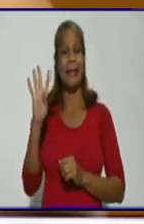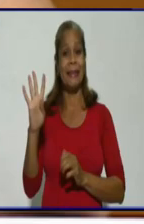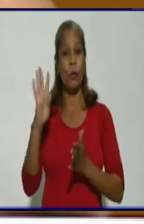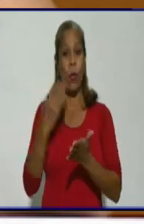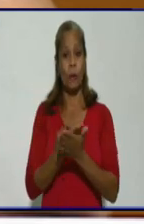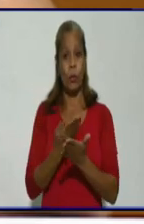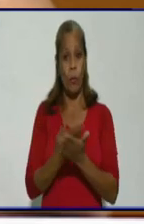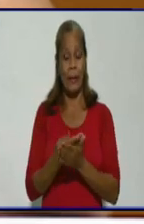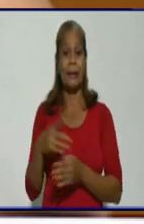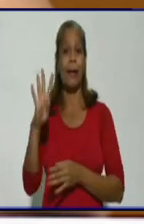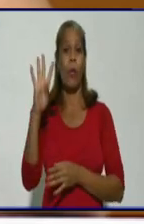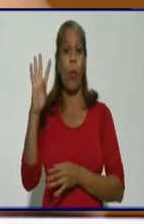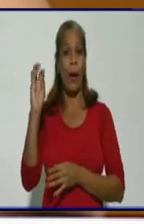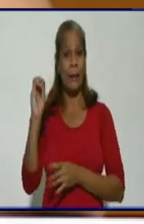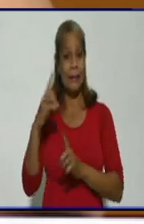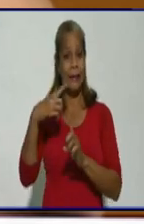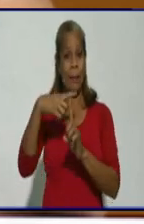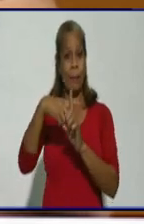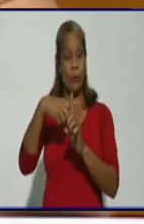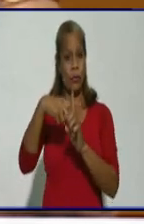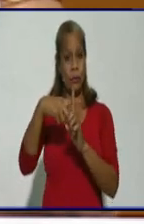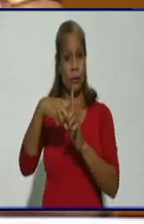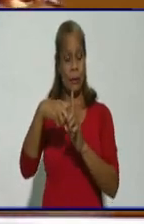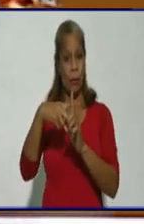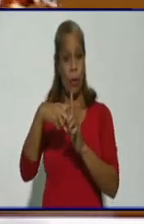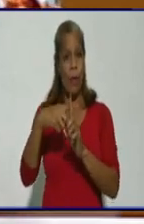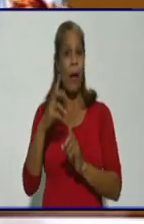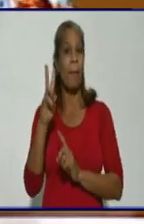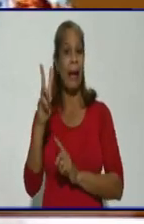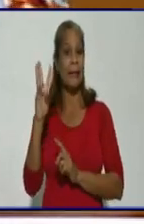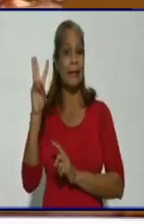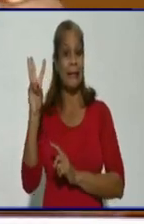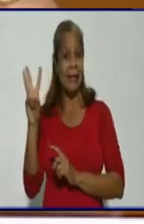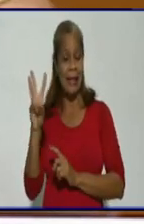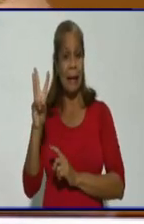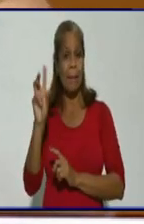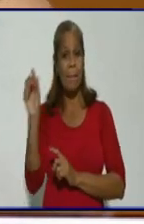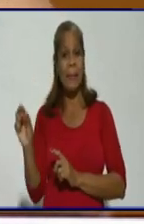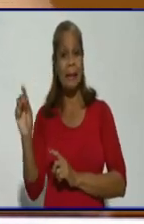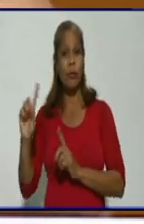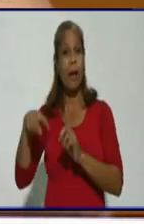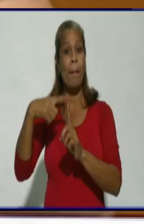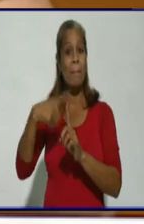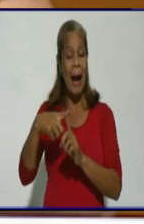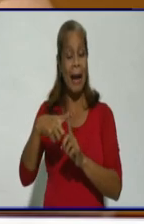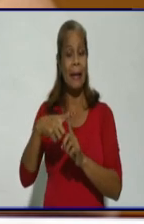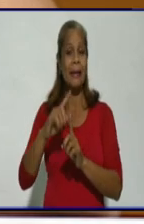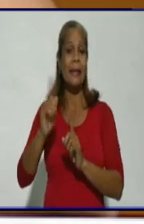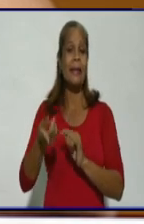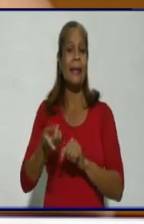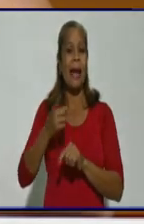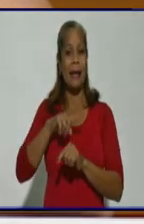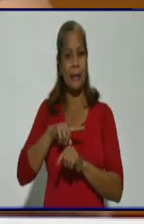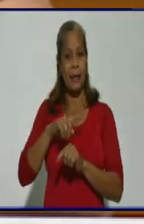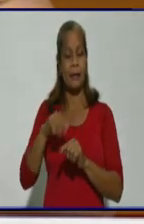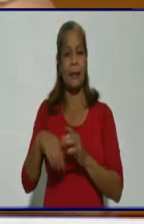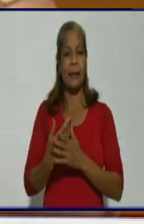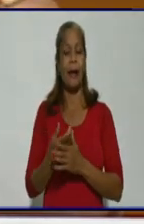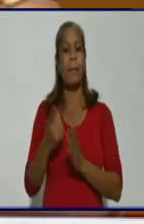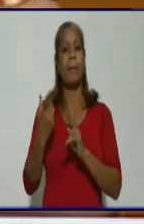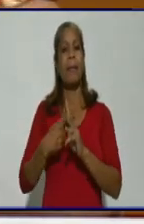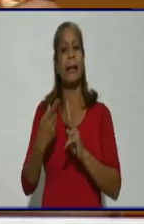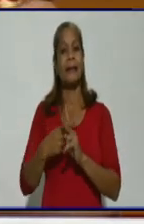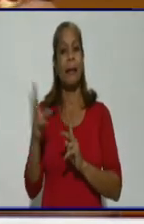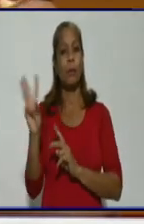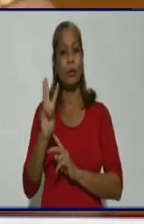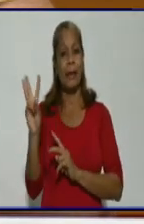40 fueron positivas, es decir, 23 más con relación a la jornada anterior. Ellas corresponden a los municipios Bayamo